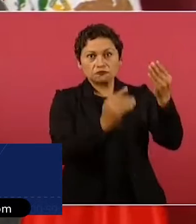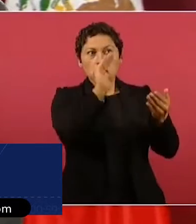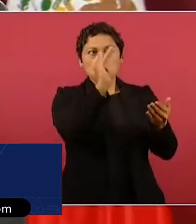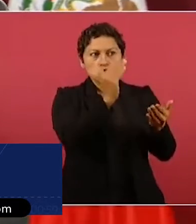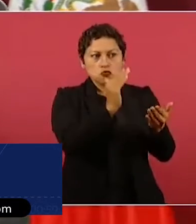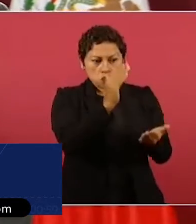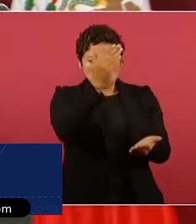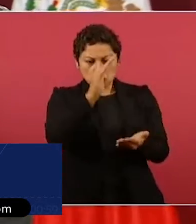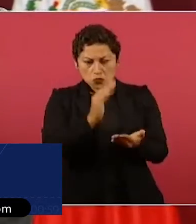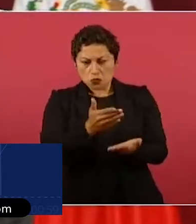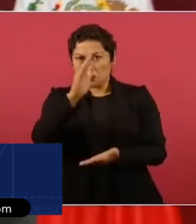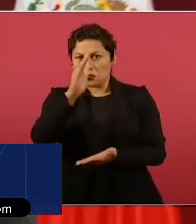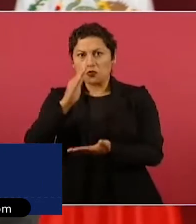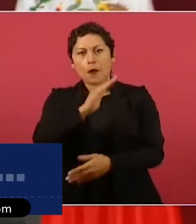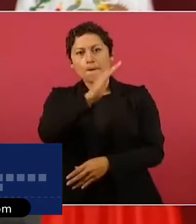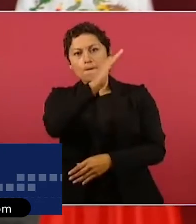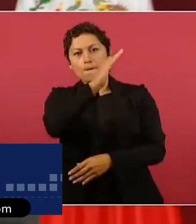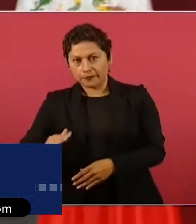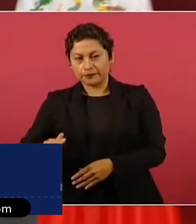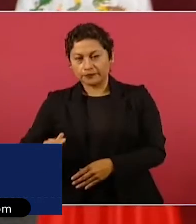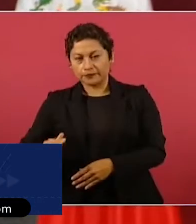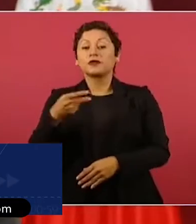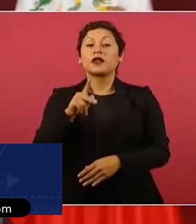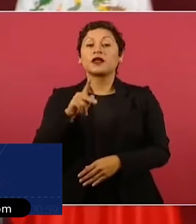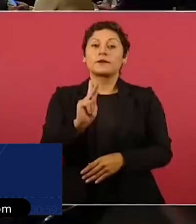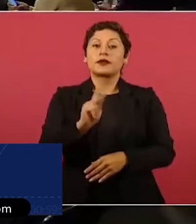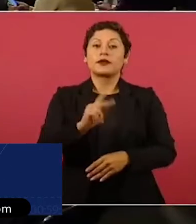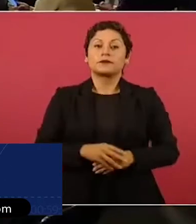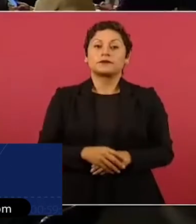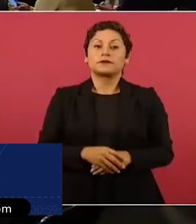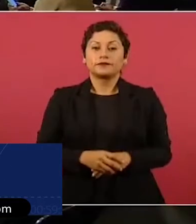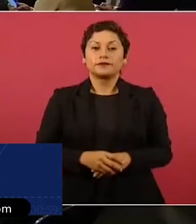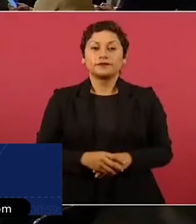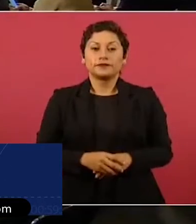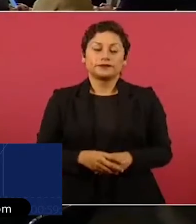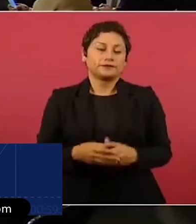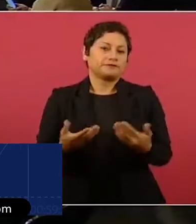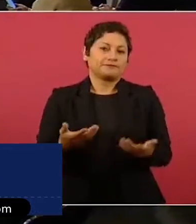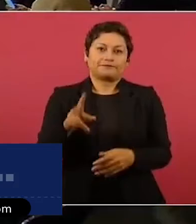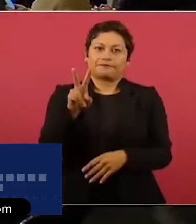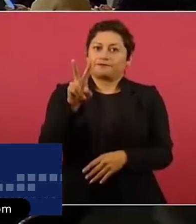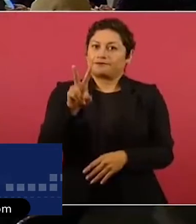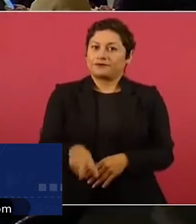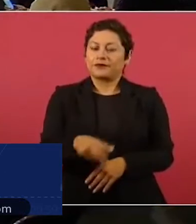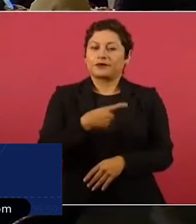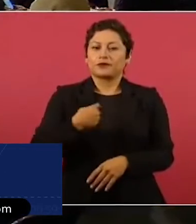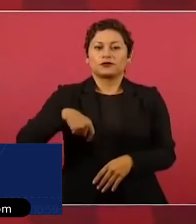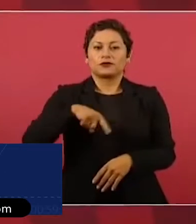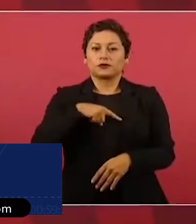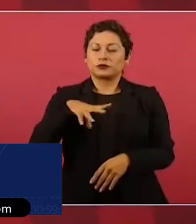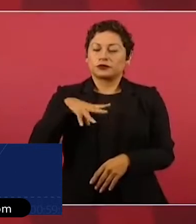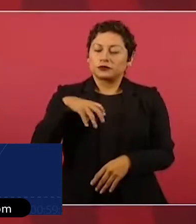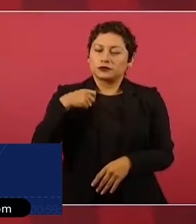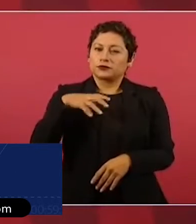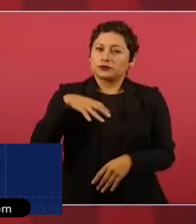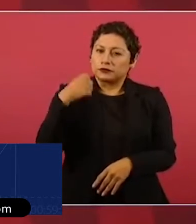lo que más nos costó trabajo fue